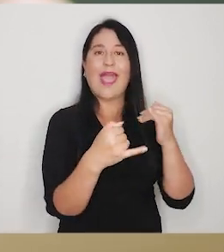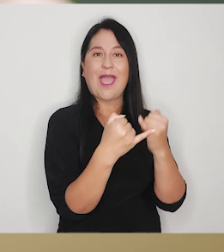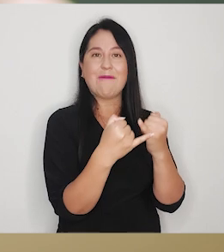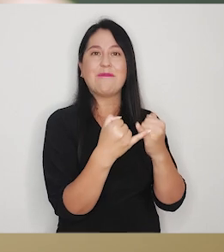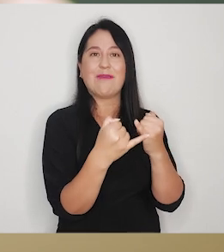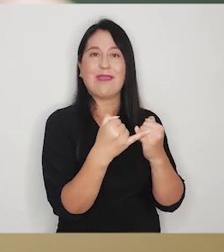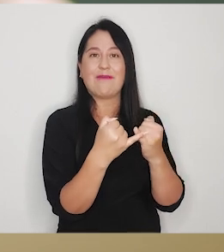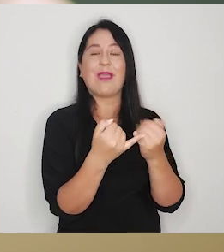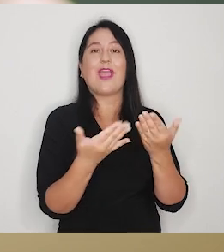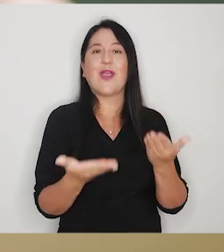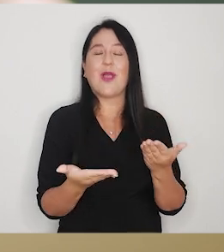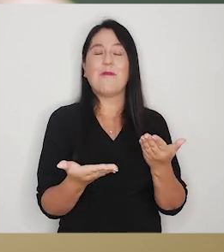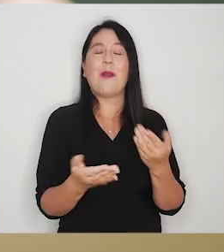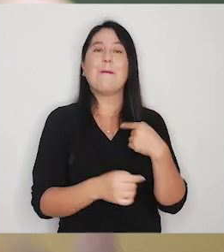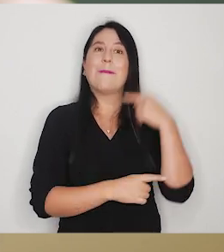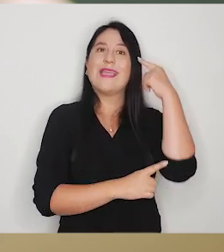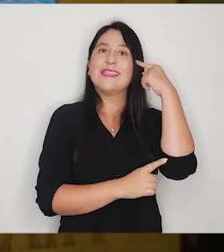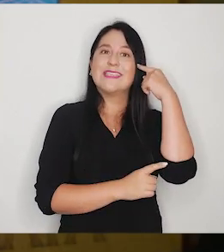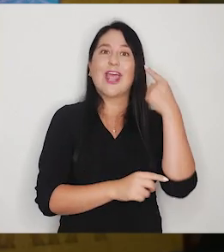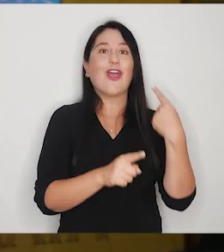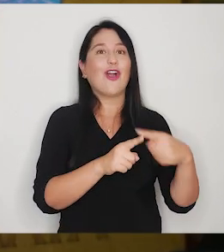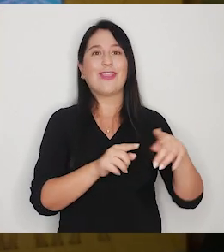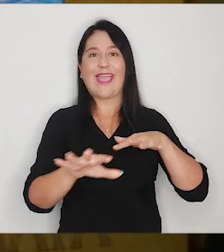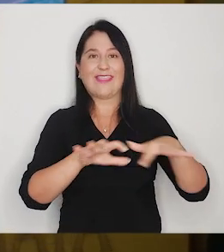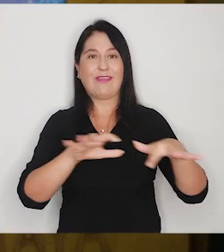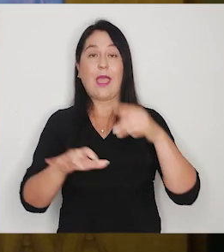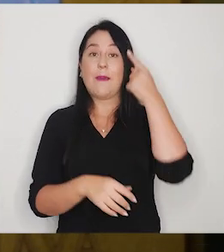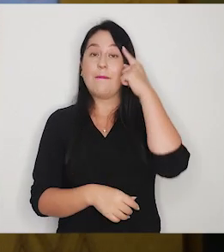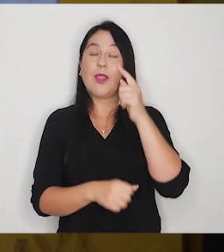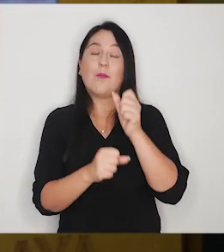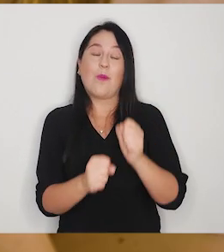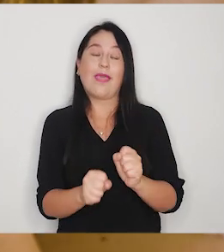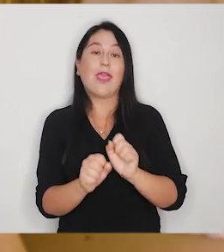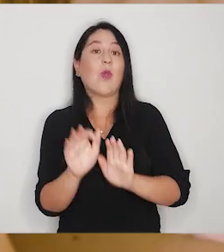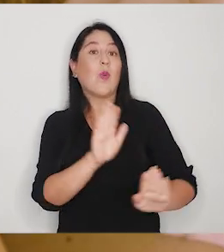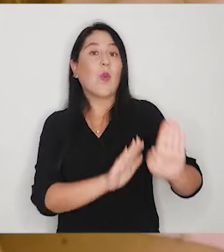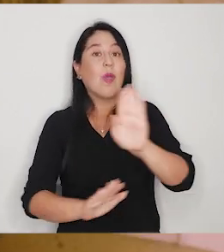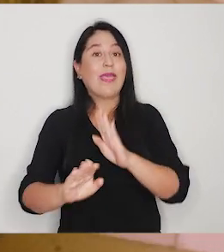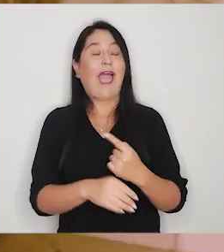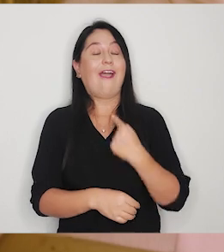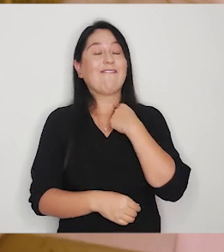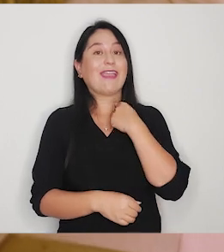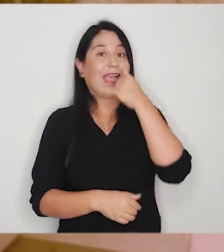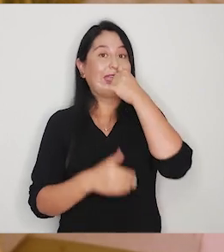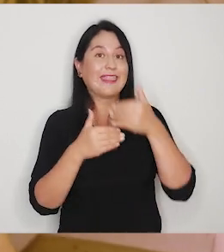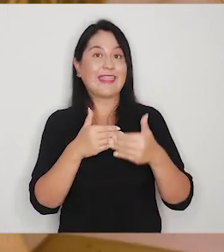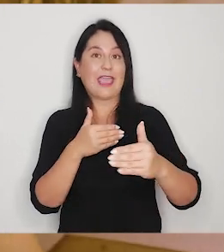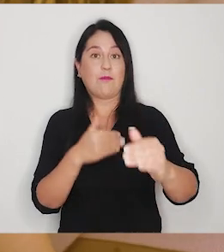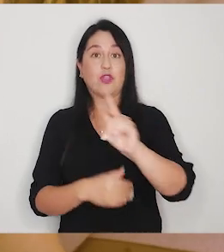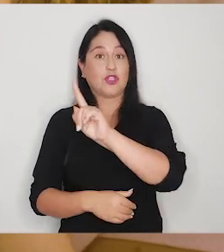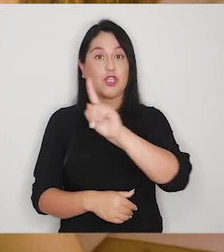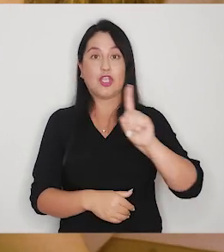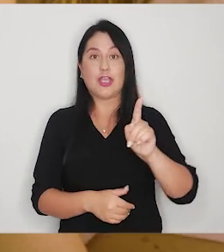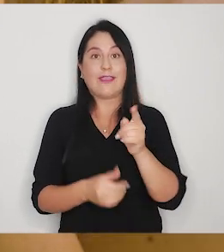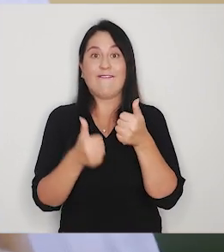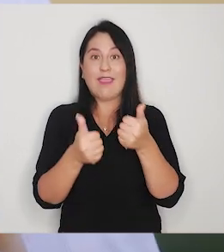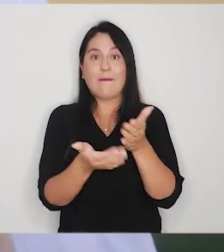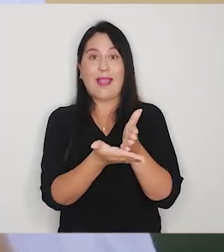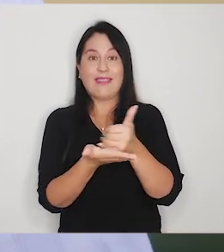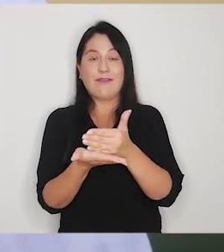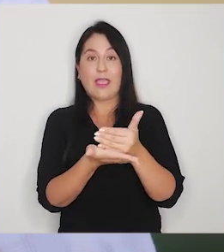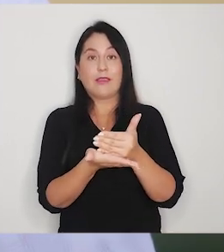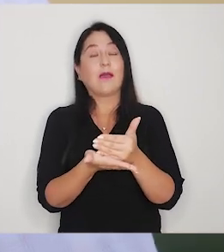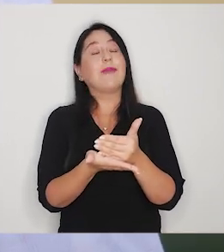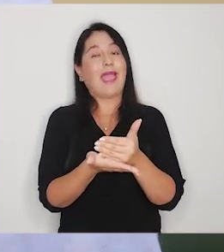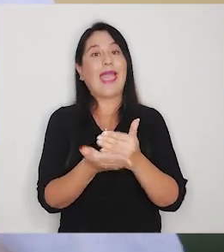familia, juntarte con tus amigos, reasignar ese tiempo en esas cosas, pero también hay que cuidar que puede haber un efecto a largo plazo del teletrabajo. Si no está